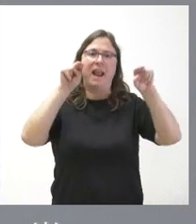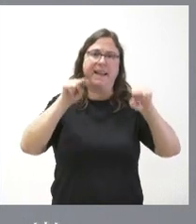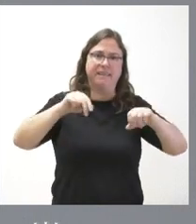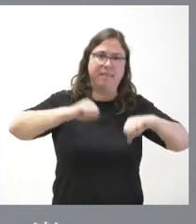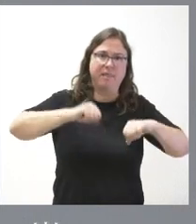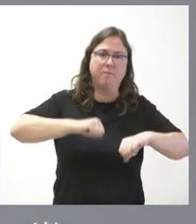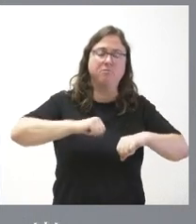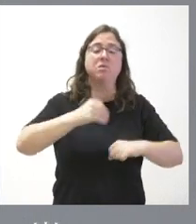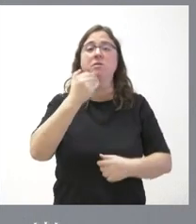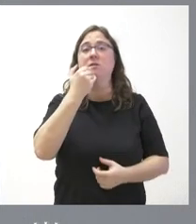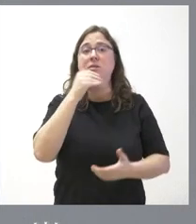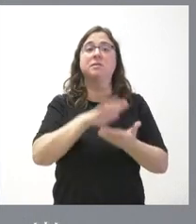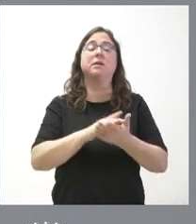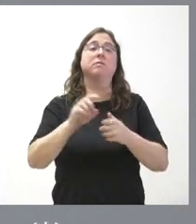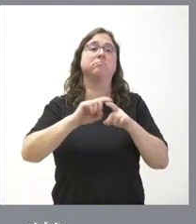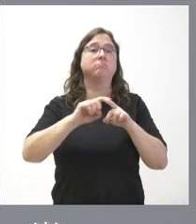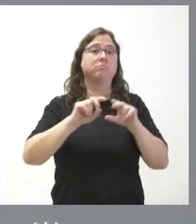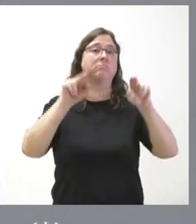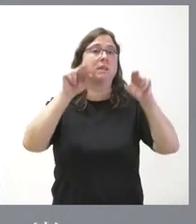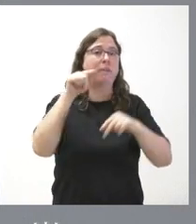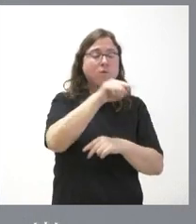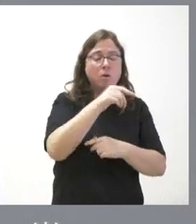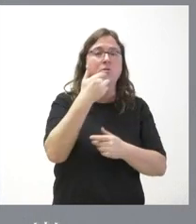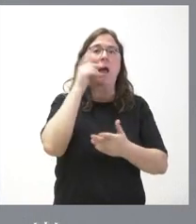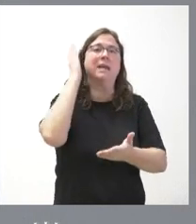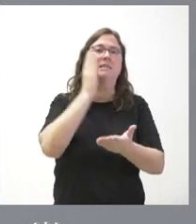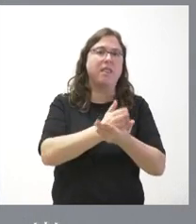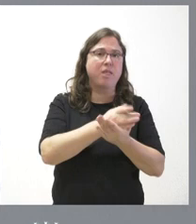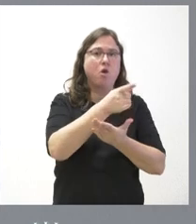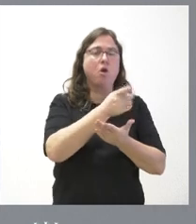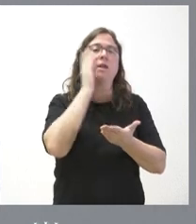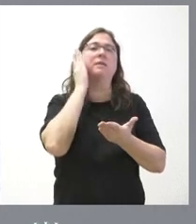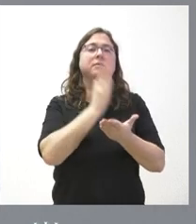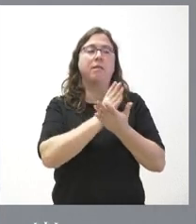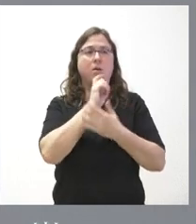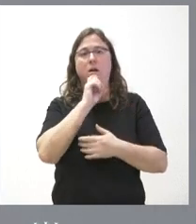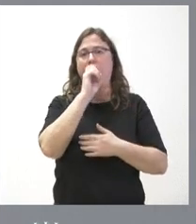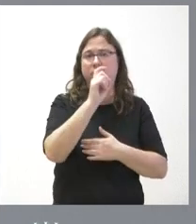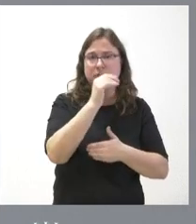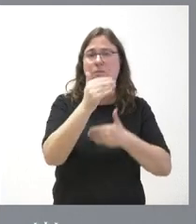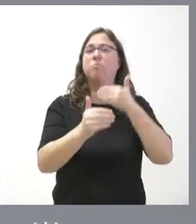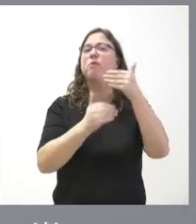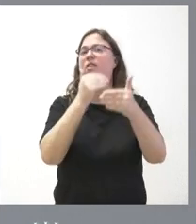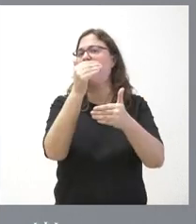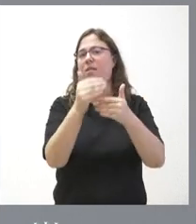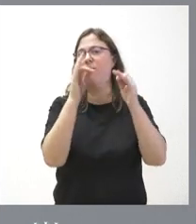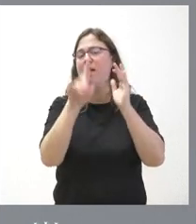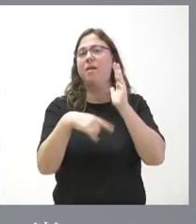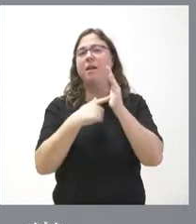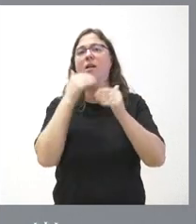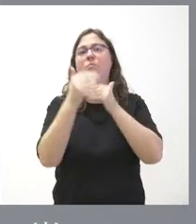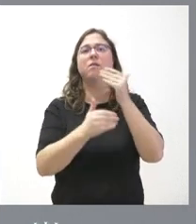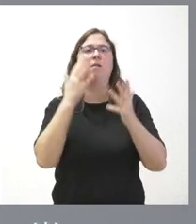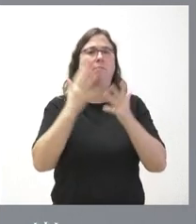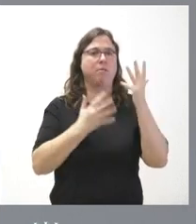este equipo de inspectores establece una sanción la sanción se comunica hay un procedimiento lógicamente dentro de la ley de procedimiento administrativo de